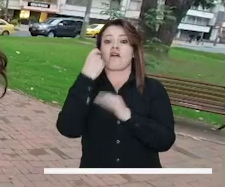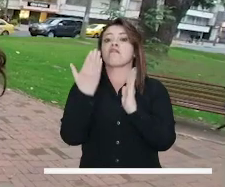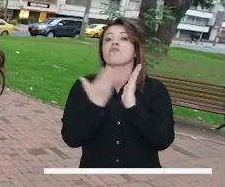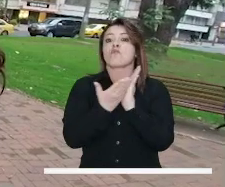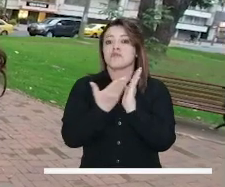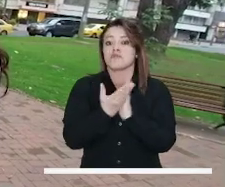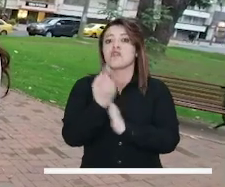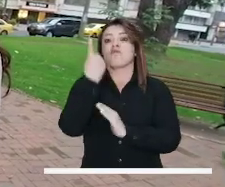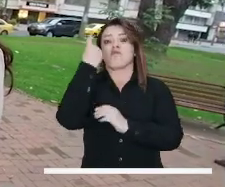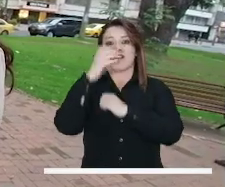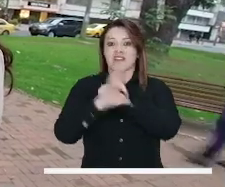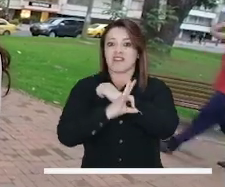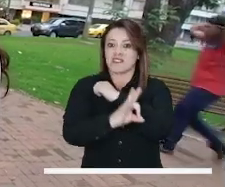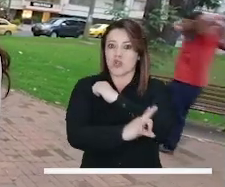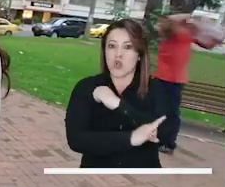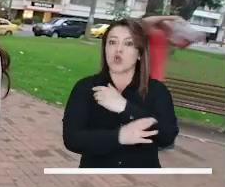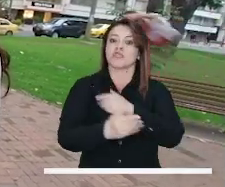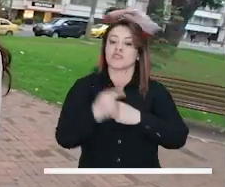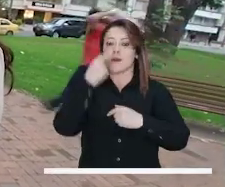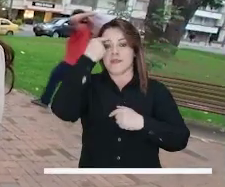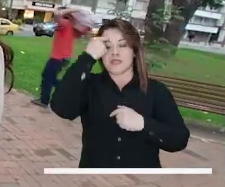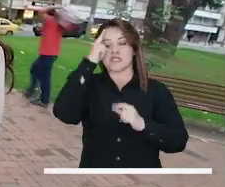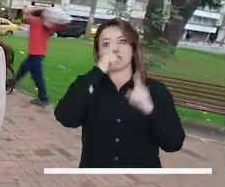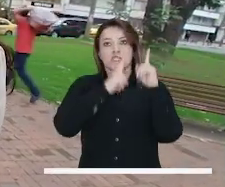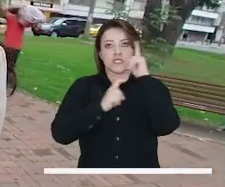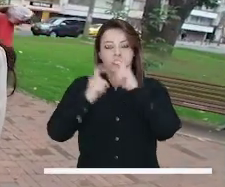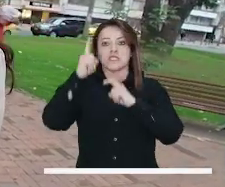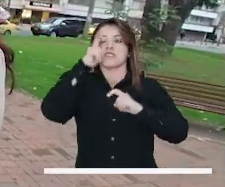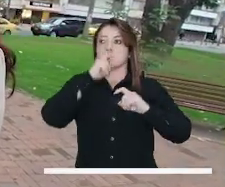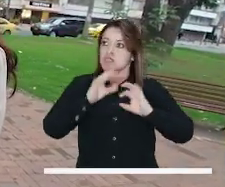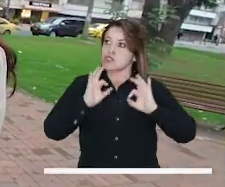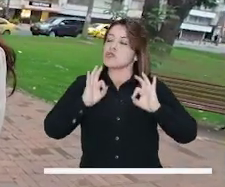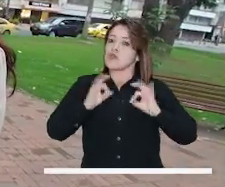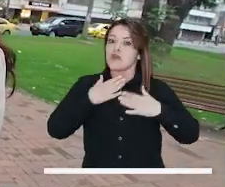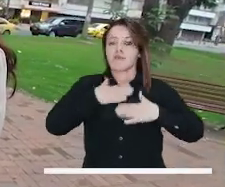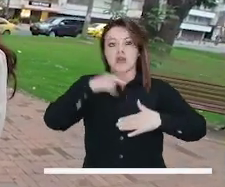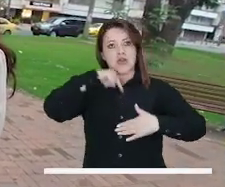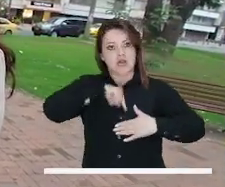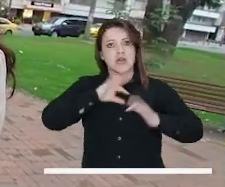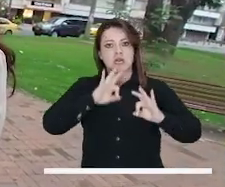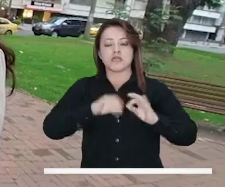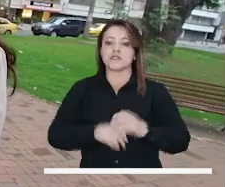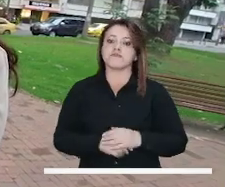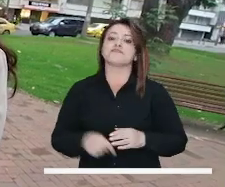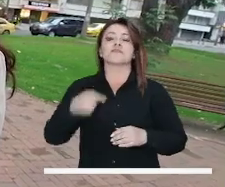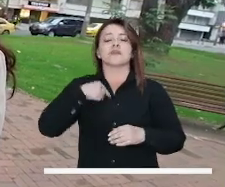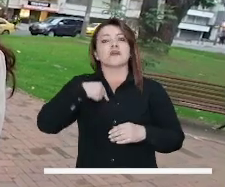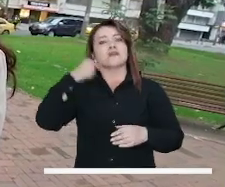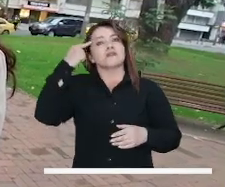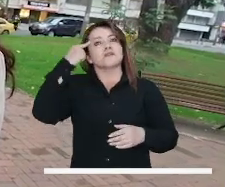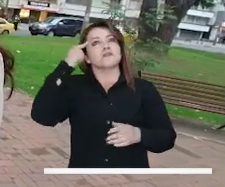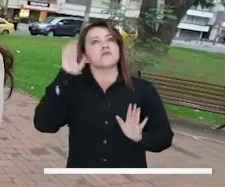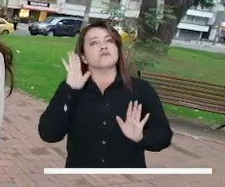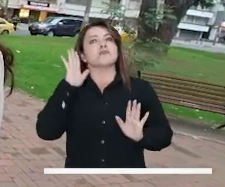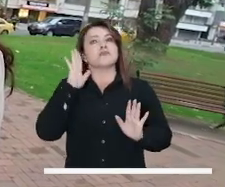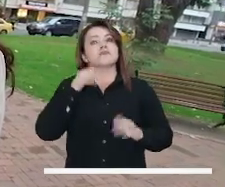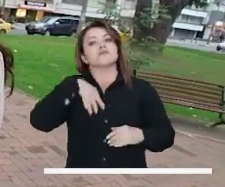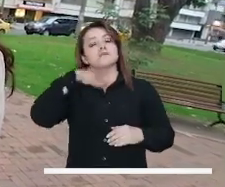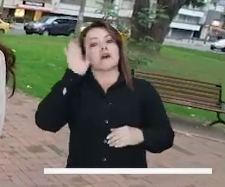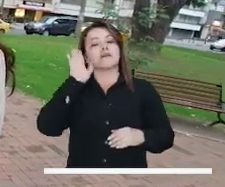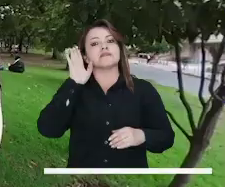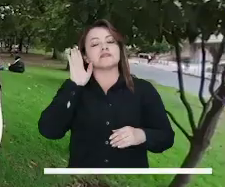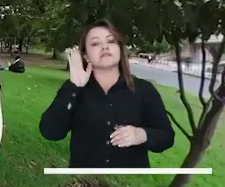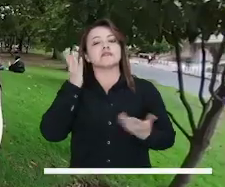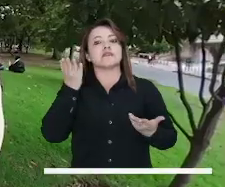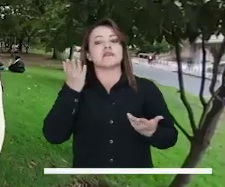realmente creo que es porque acá en Colombia pues falta mucho como ese tipo de educación psicológica para que las personas como que no sean unos terroristas cuando sean